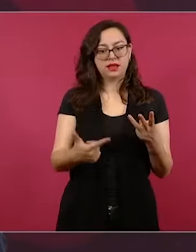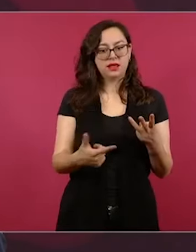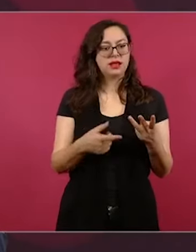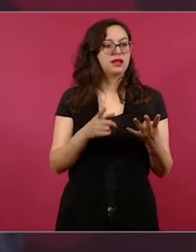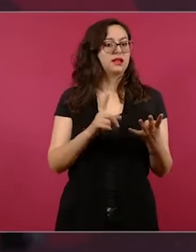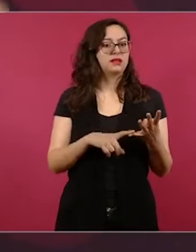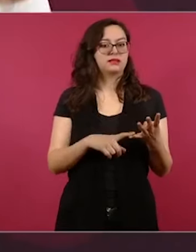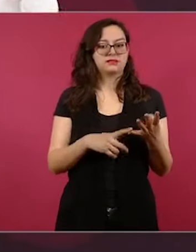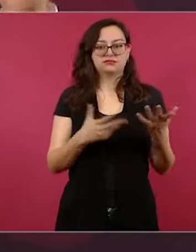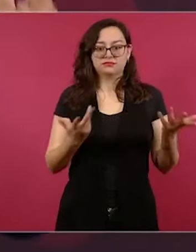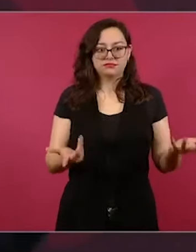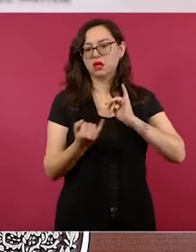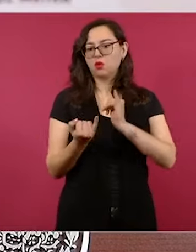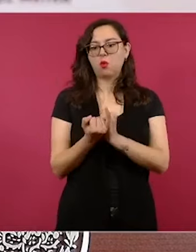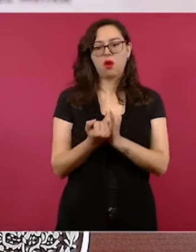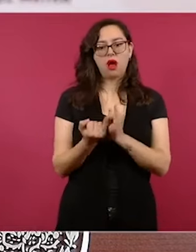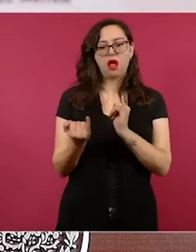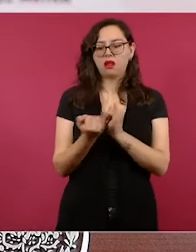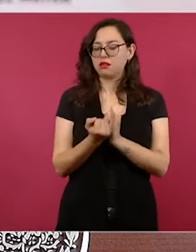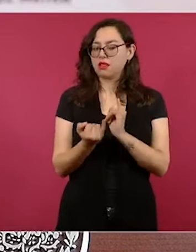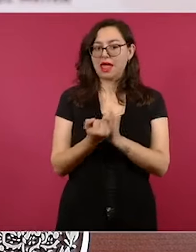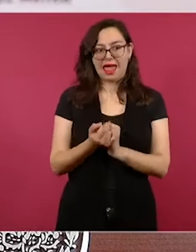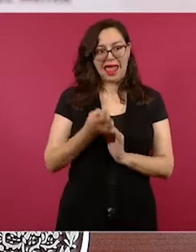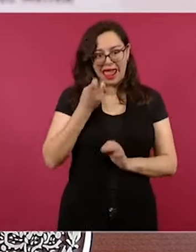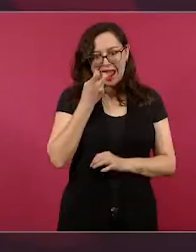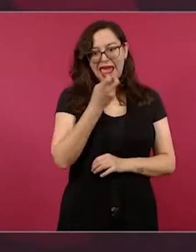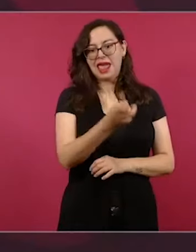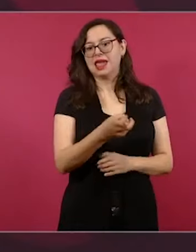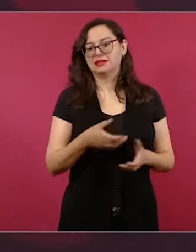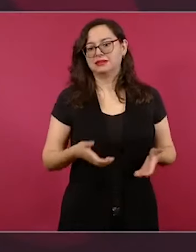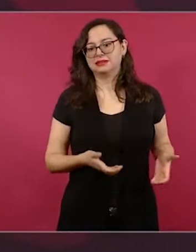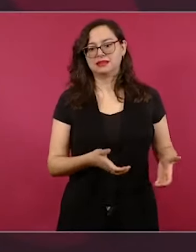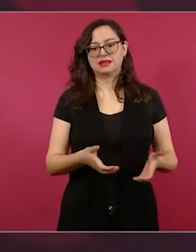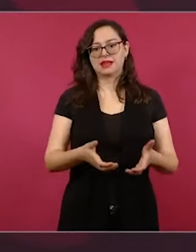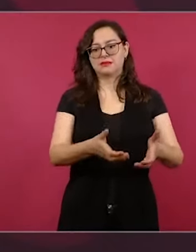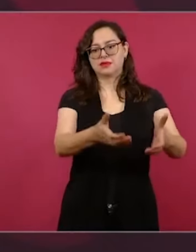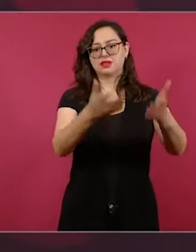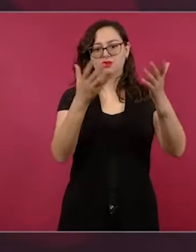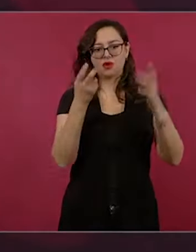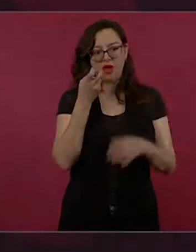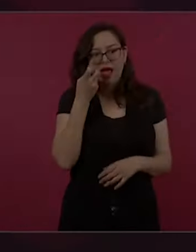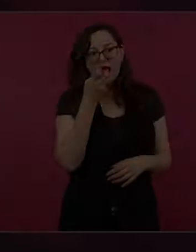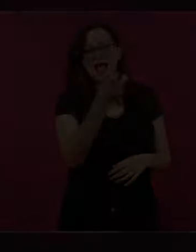Ahí está el camino y no caer en provocaciones.